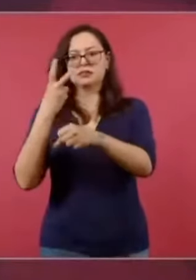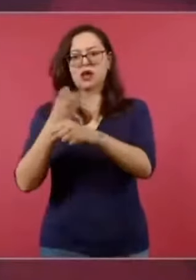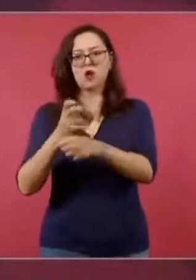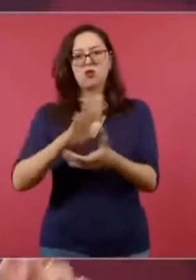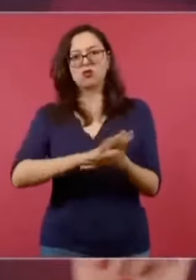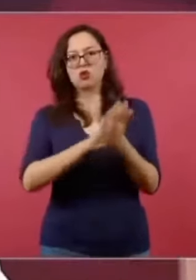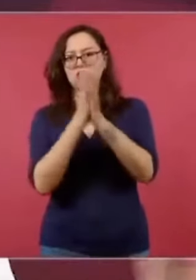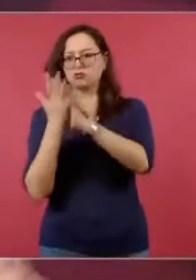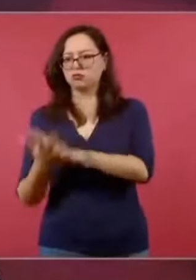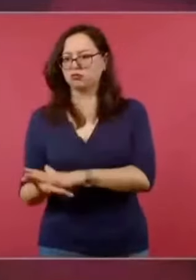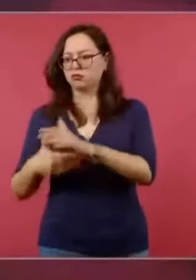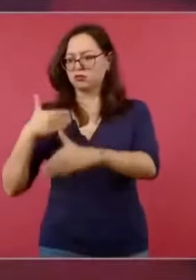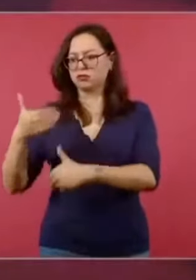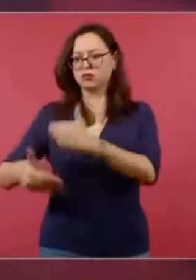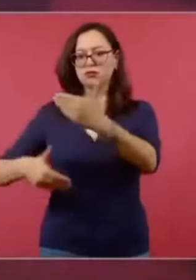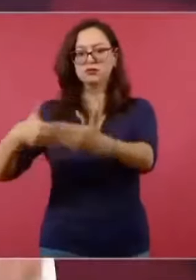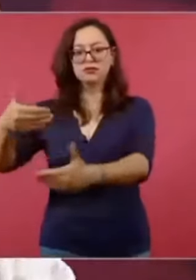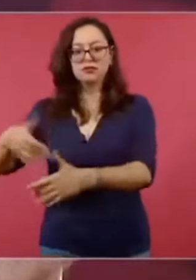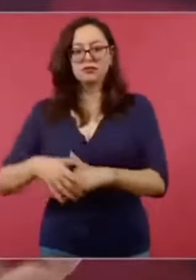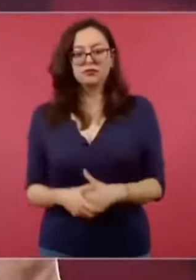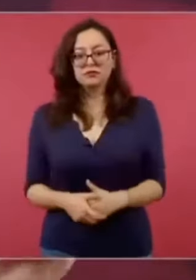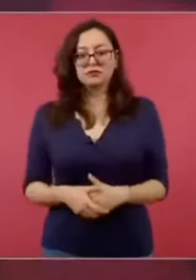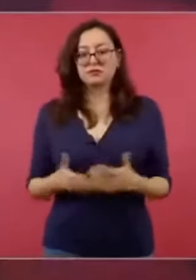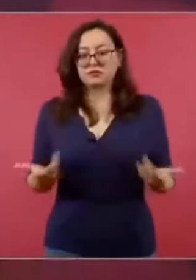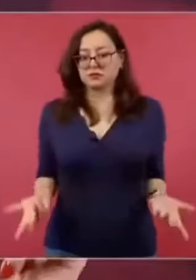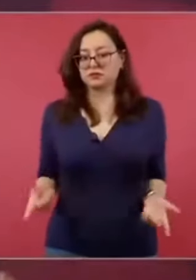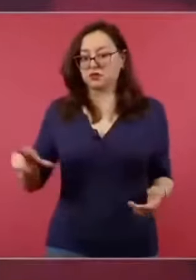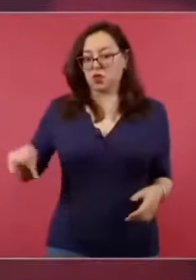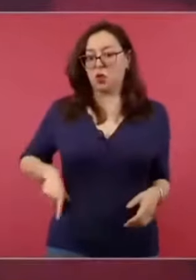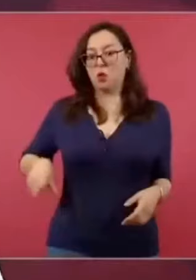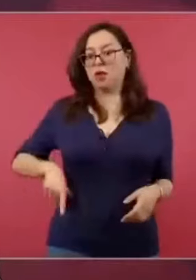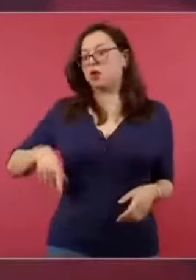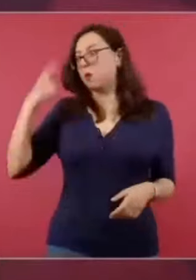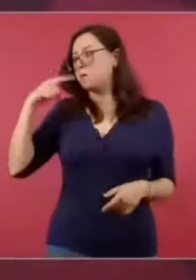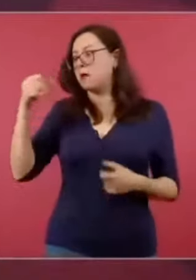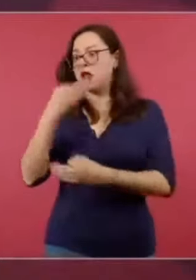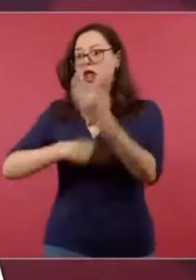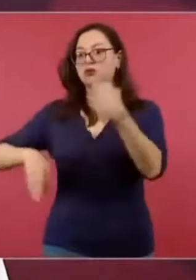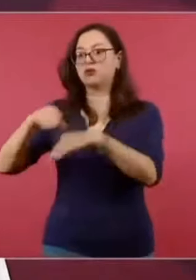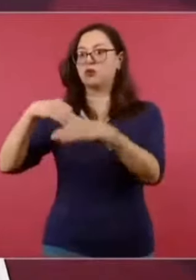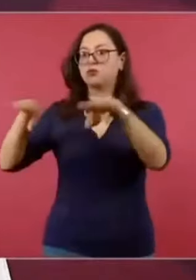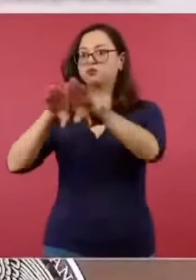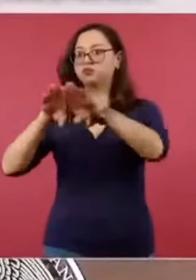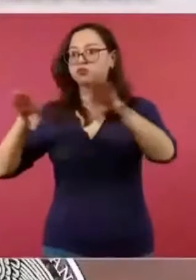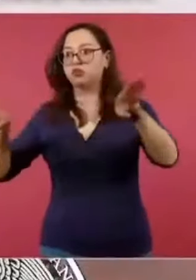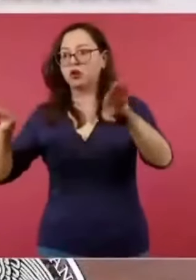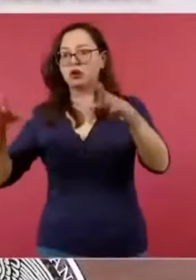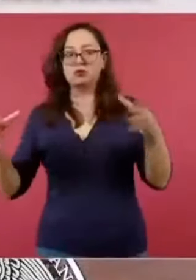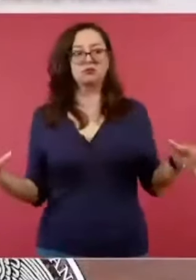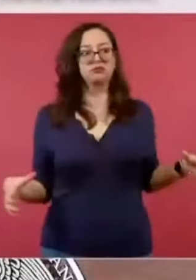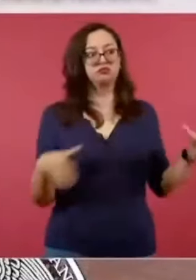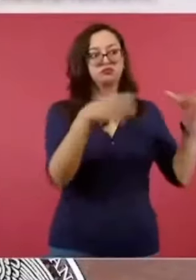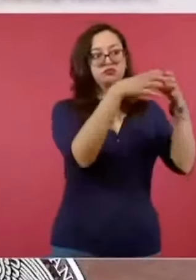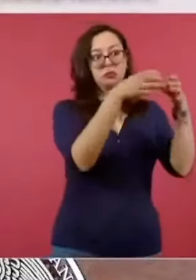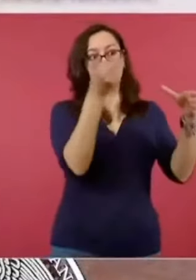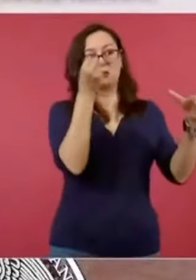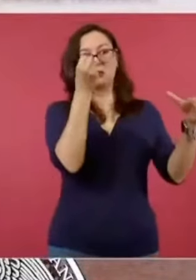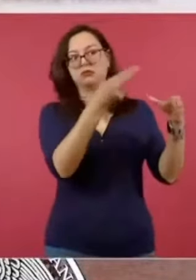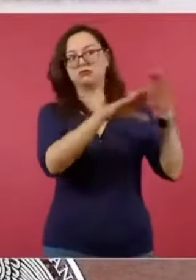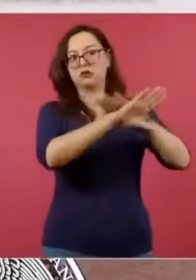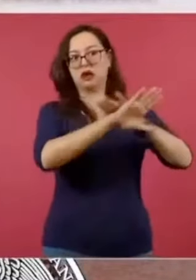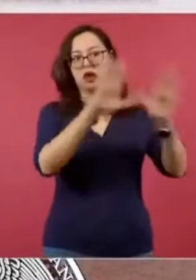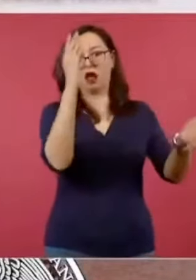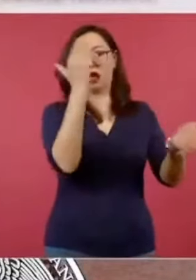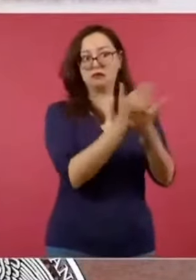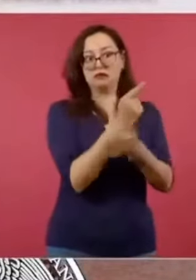superiores y para los privilegiados y ahora se gobierna con el pueblo. Hasta aquí vamos a dejar esto,